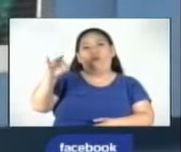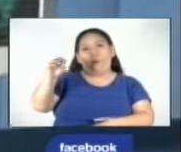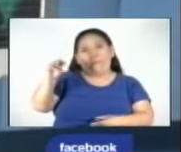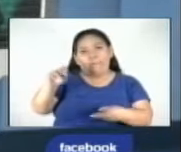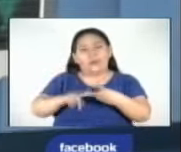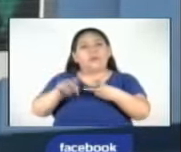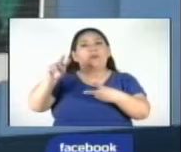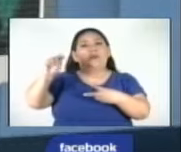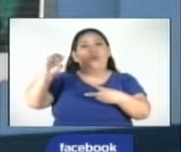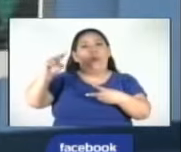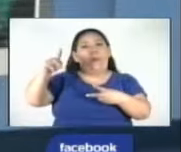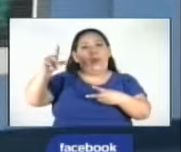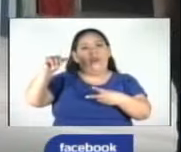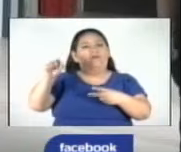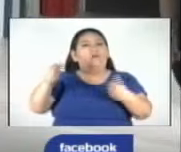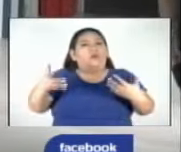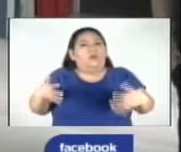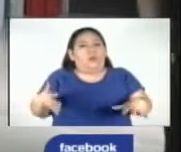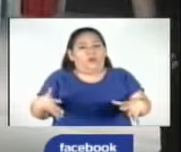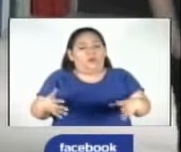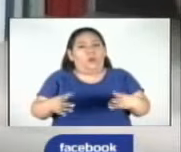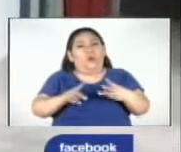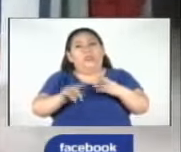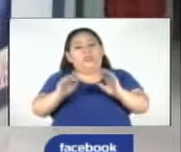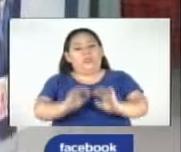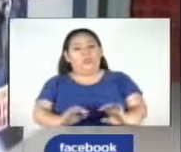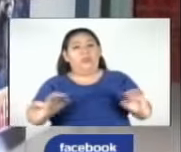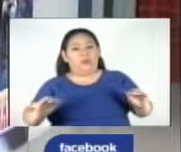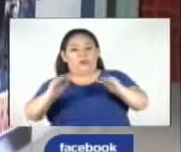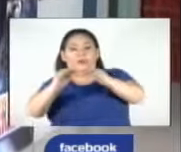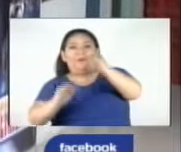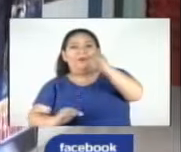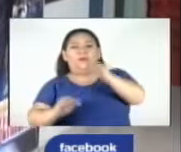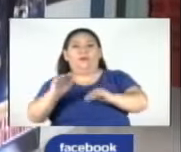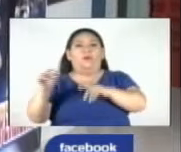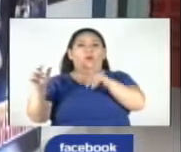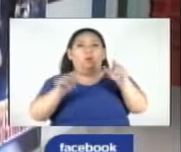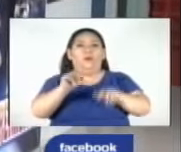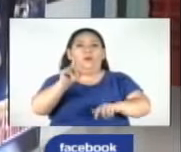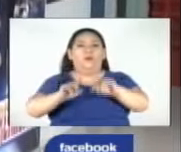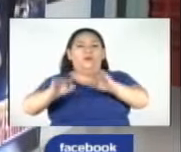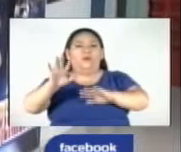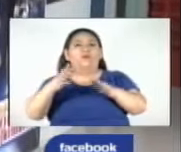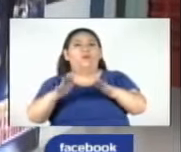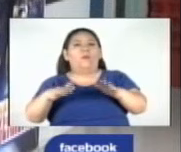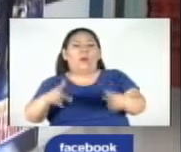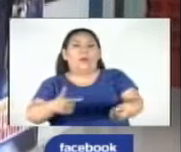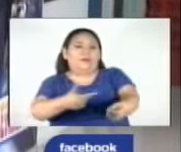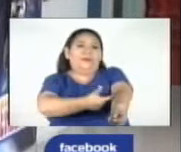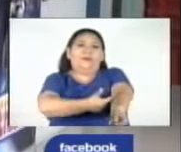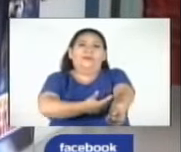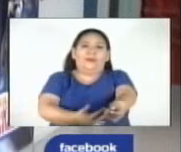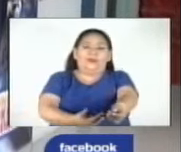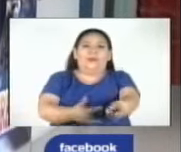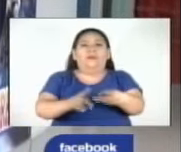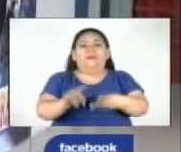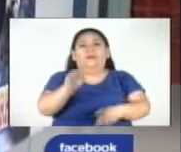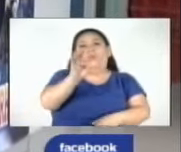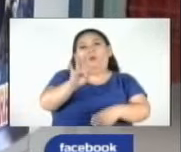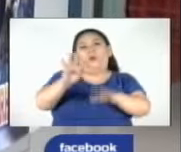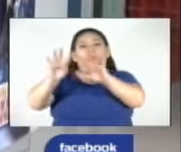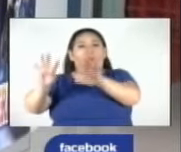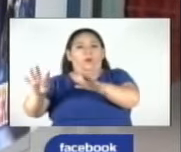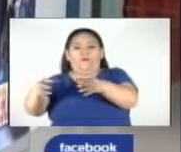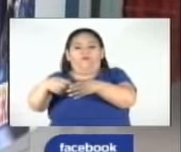las neoplasias del sistema nervioso central. En cambio, niños menores de 15 años fueron más comunes las leucemias con 49